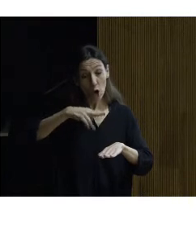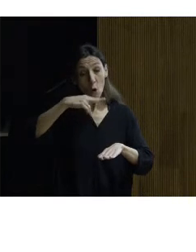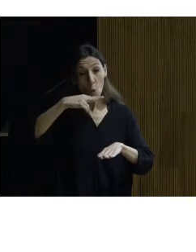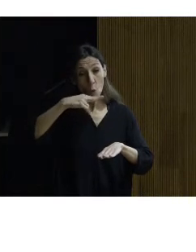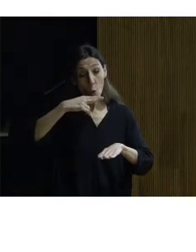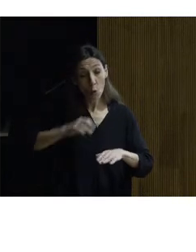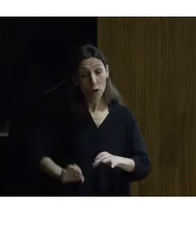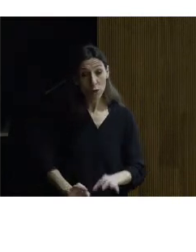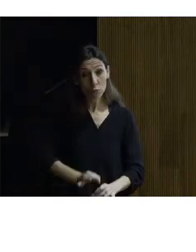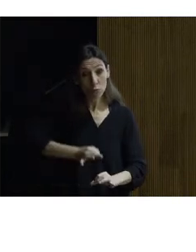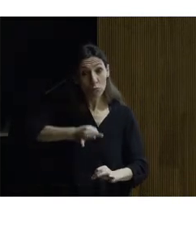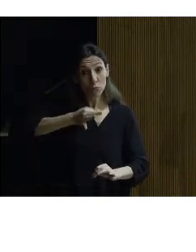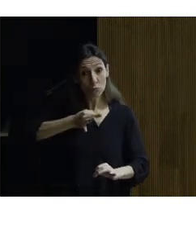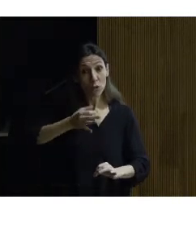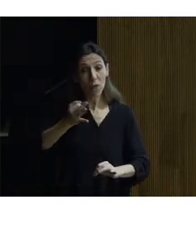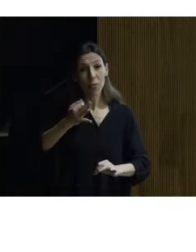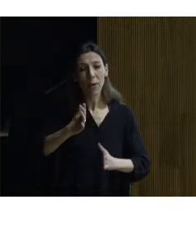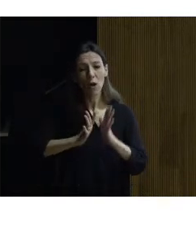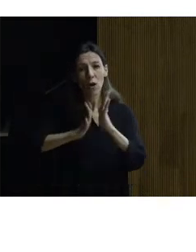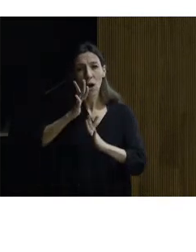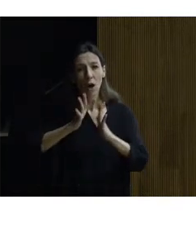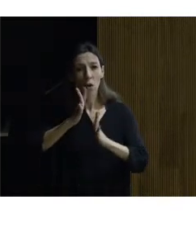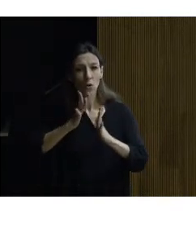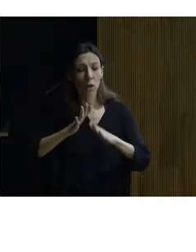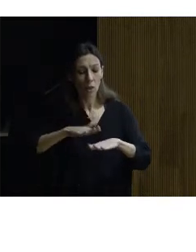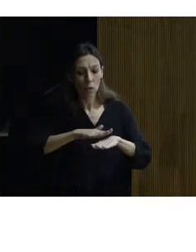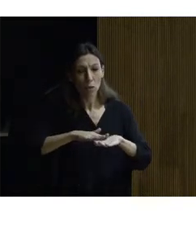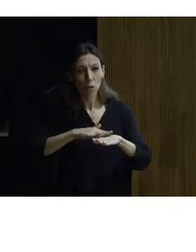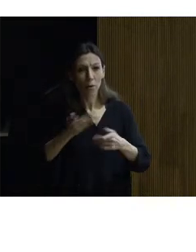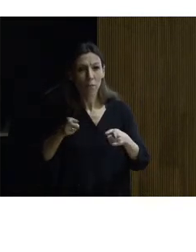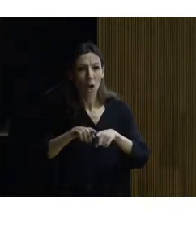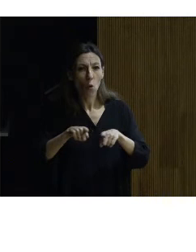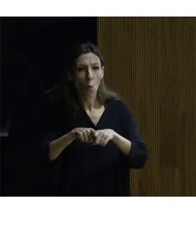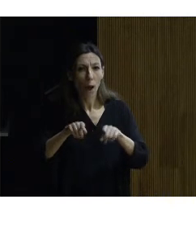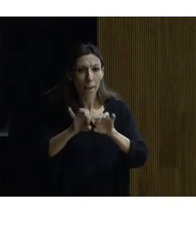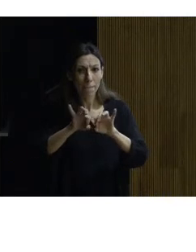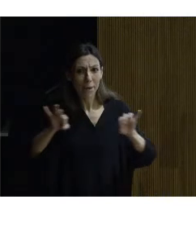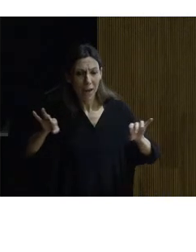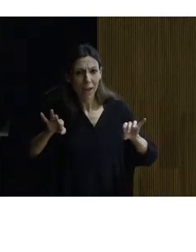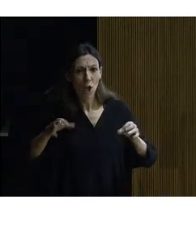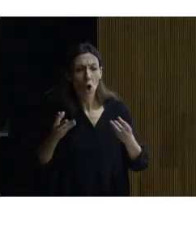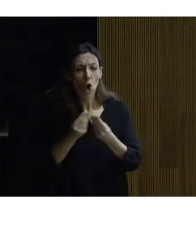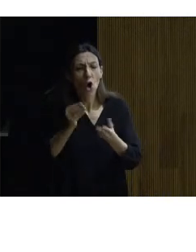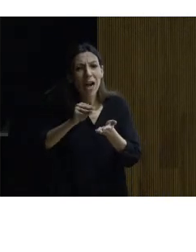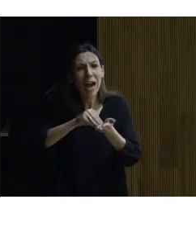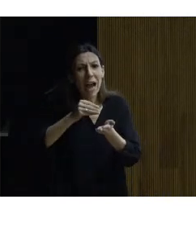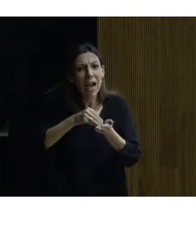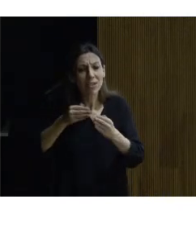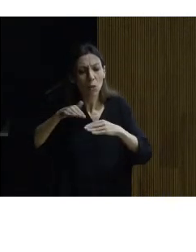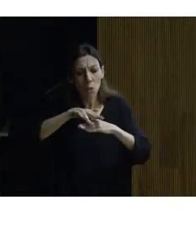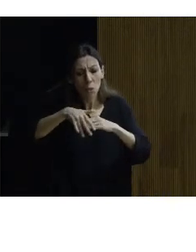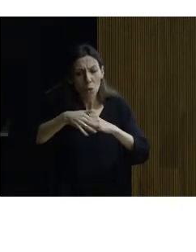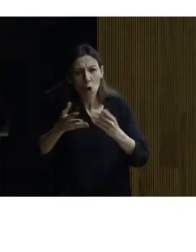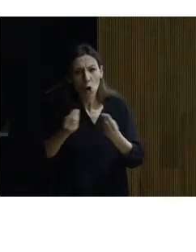introduciéndose por la misma unos palitos untados de cera estaban impregnados en sosa cáustica